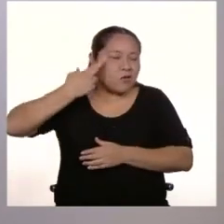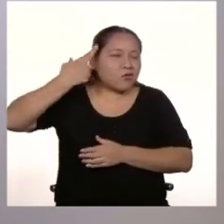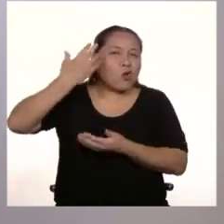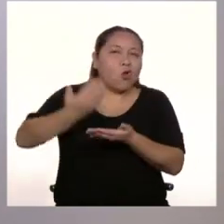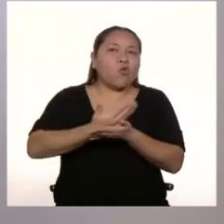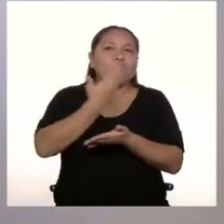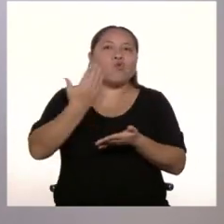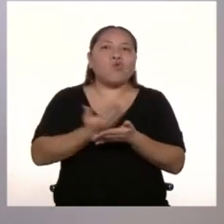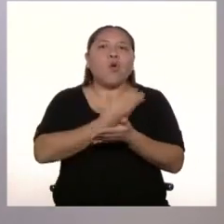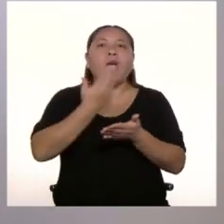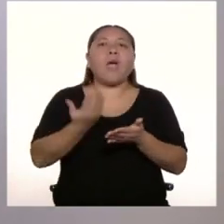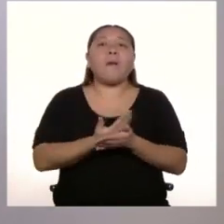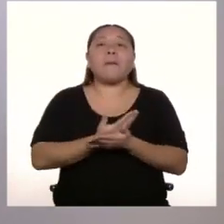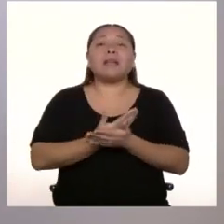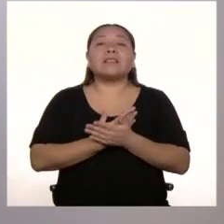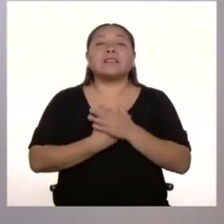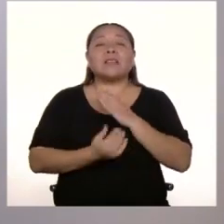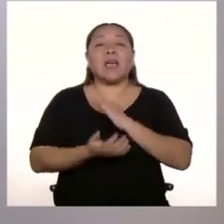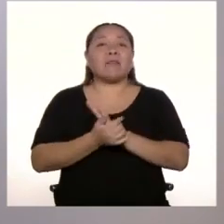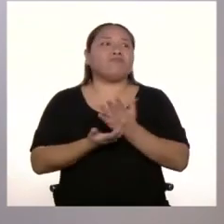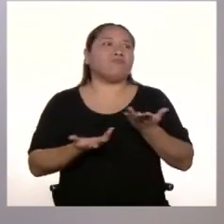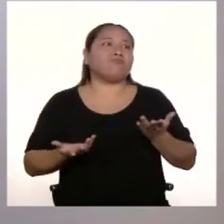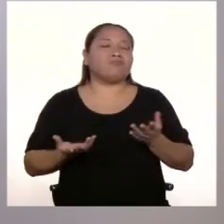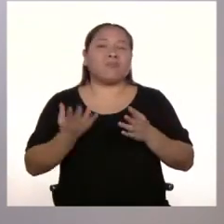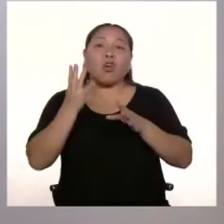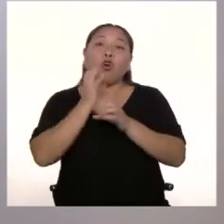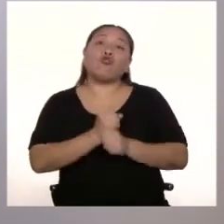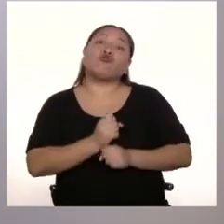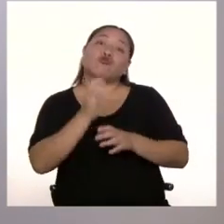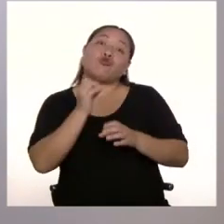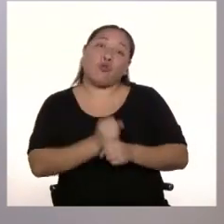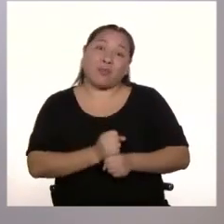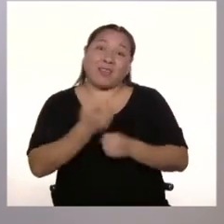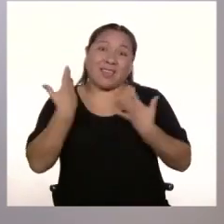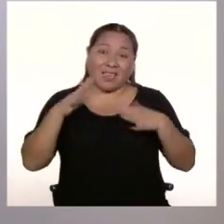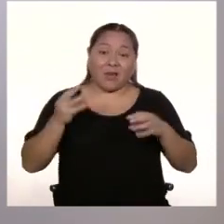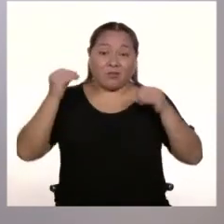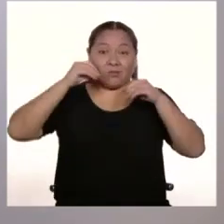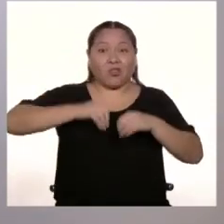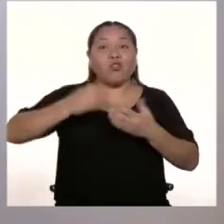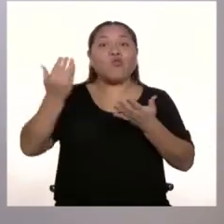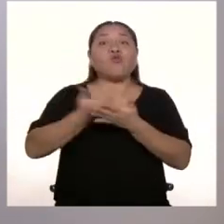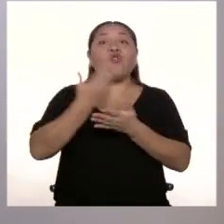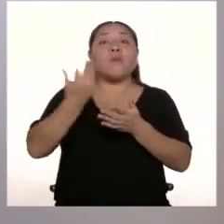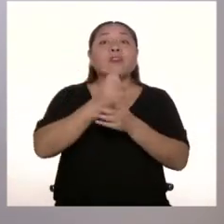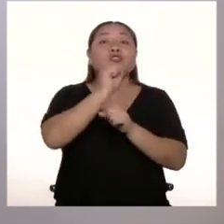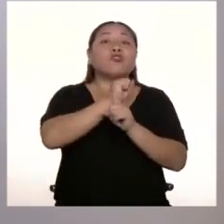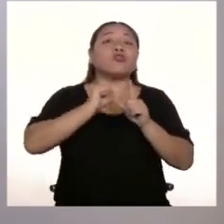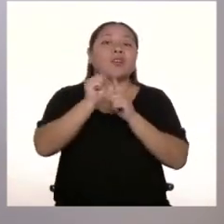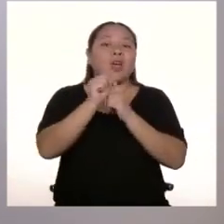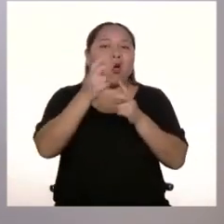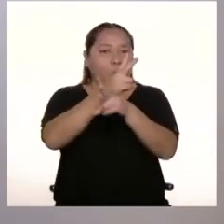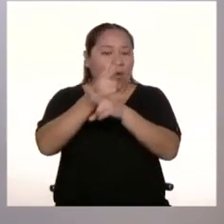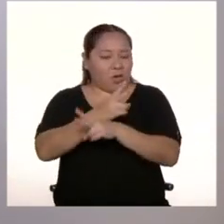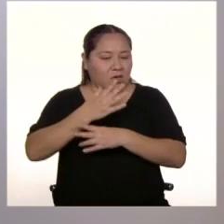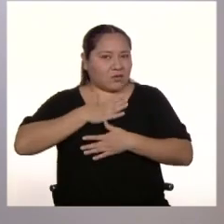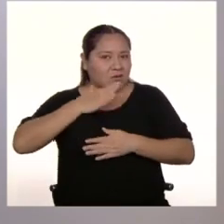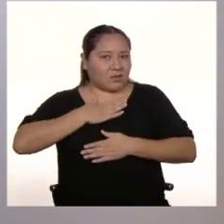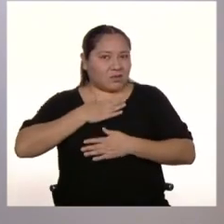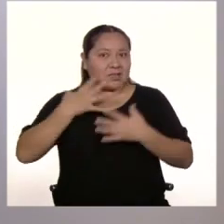hábitos que debemos adquirir y así vivir en una nueva sociedad que cuide de nuestra salud y la de los demás.